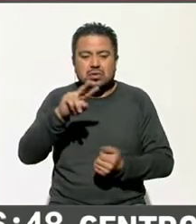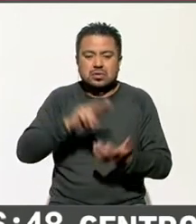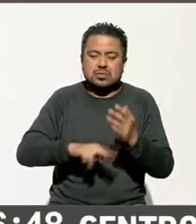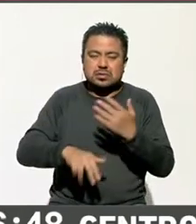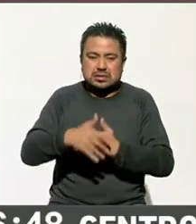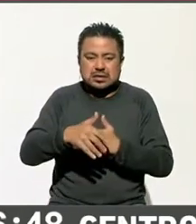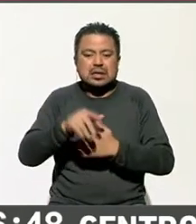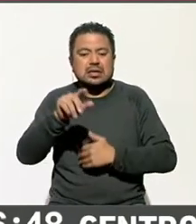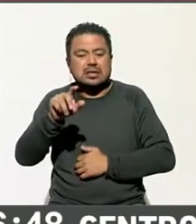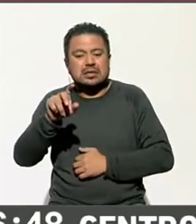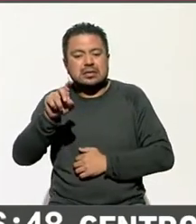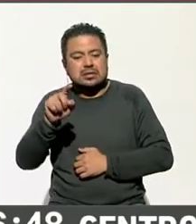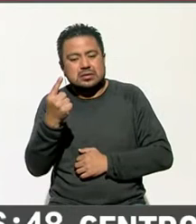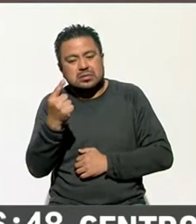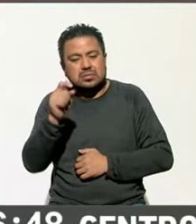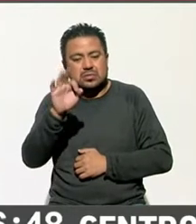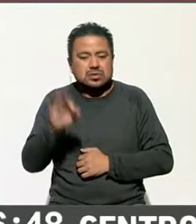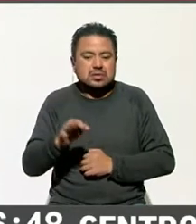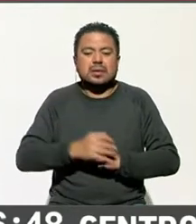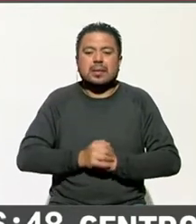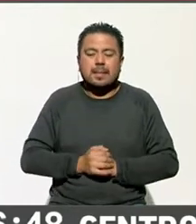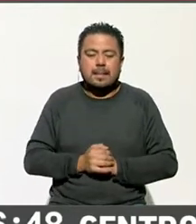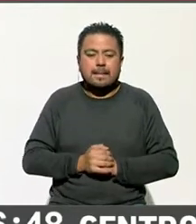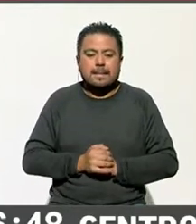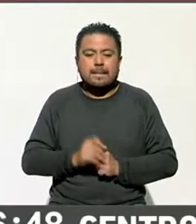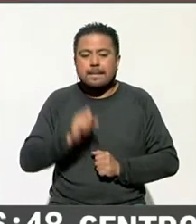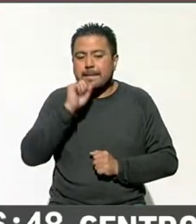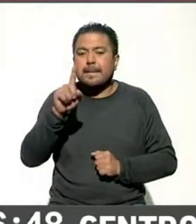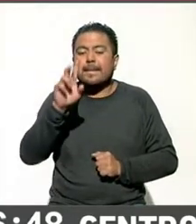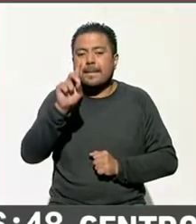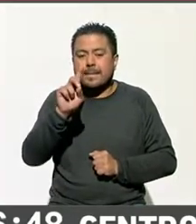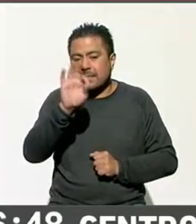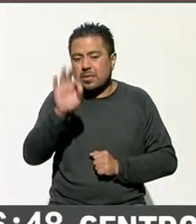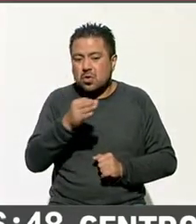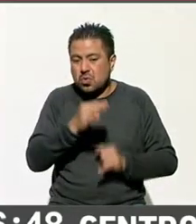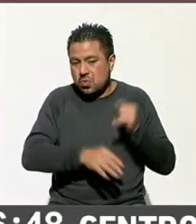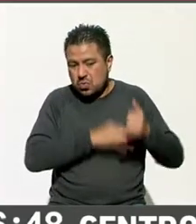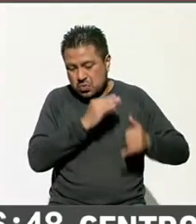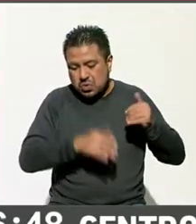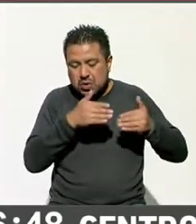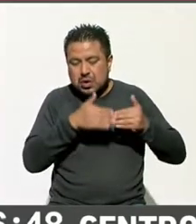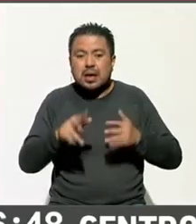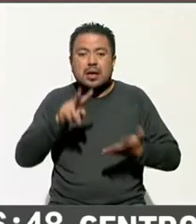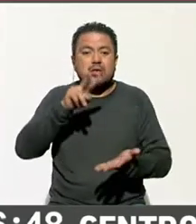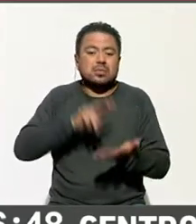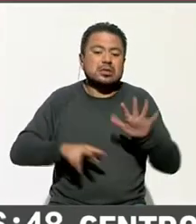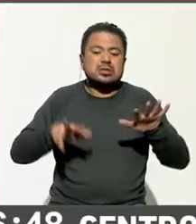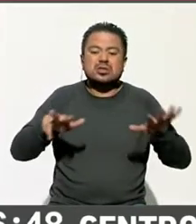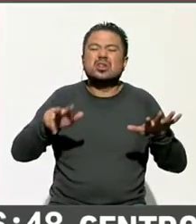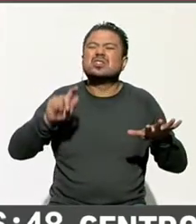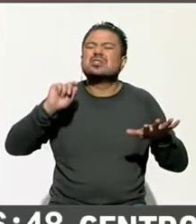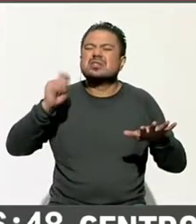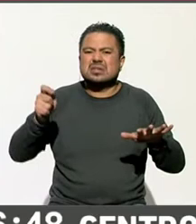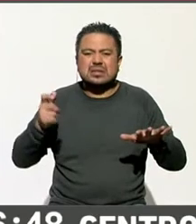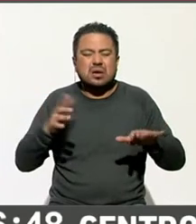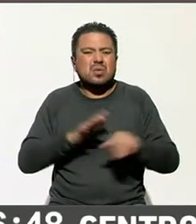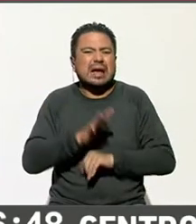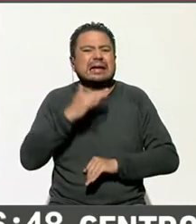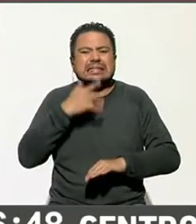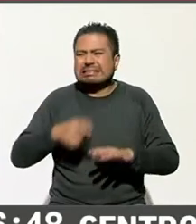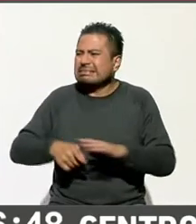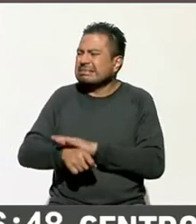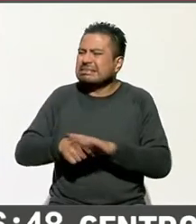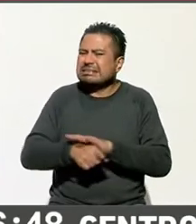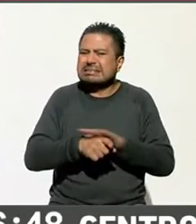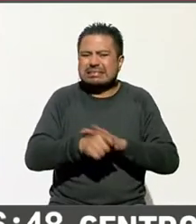35%, y 30% en esta última. Pero en el 18, la corrupción